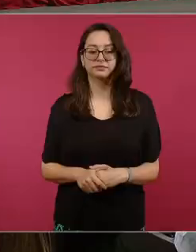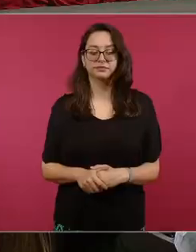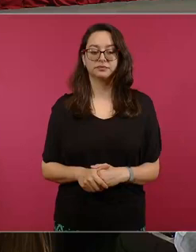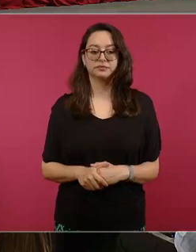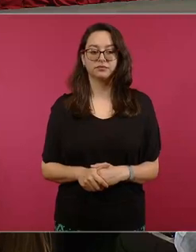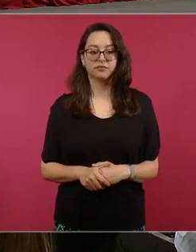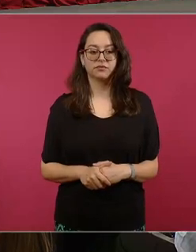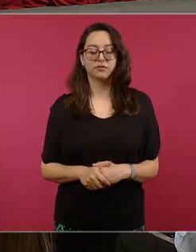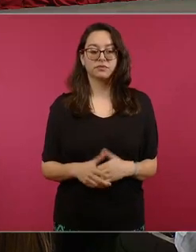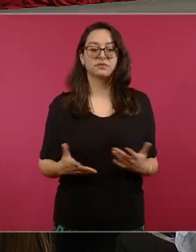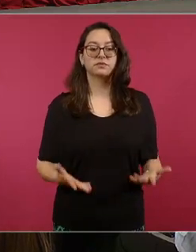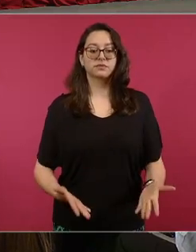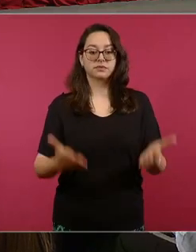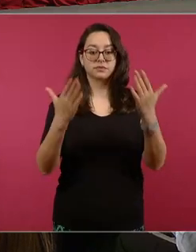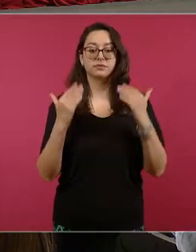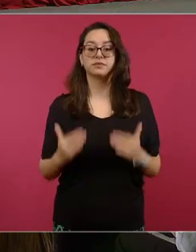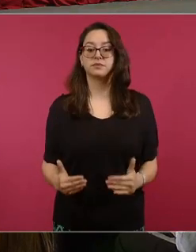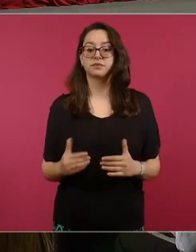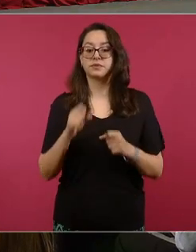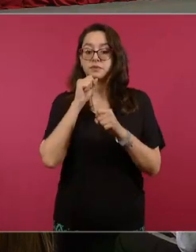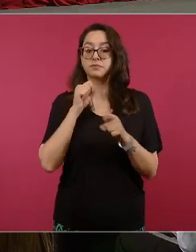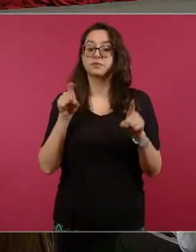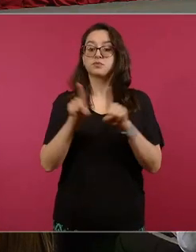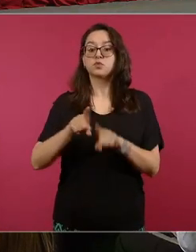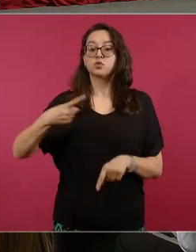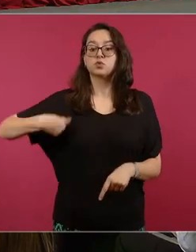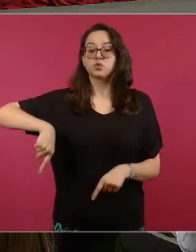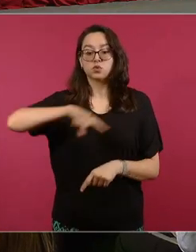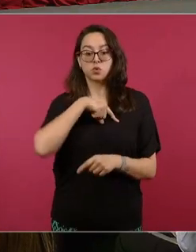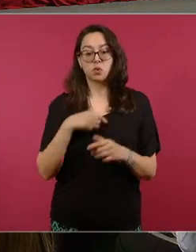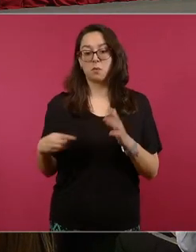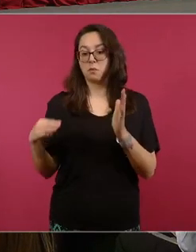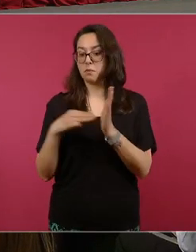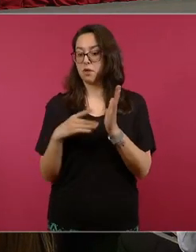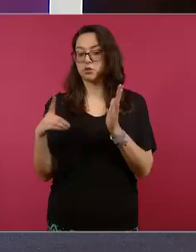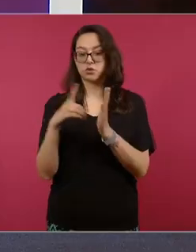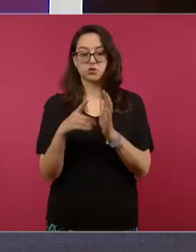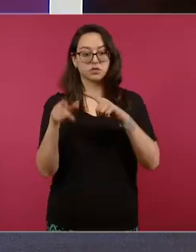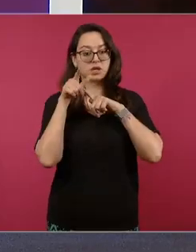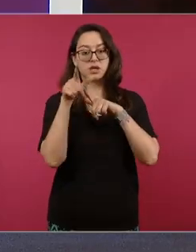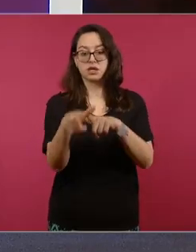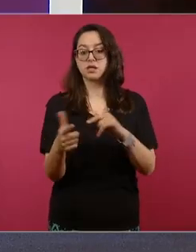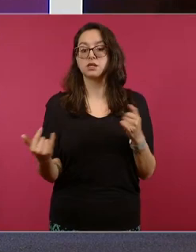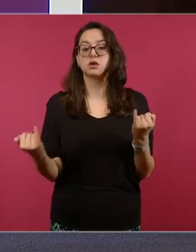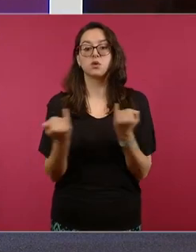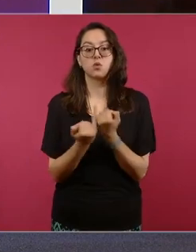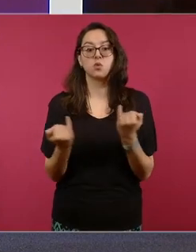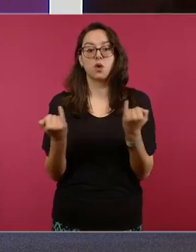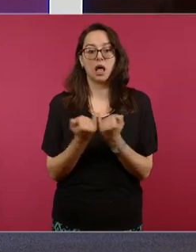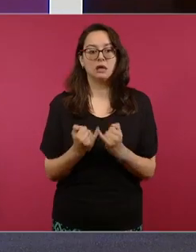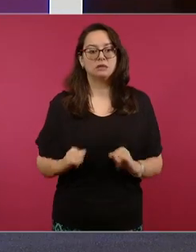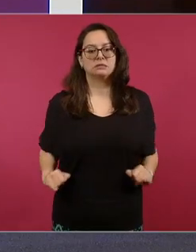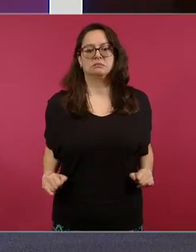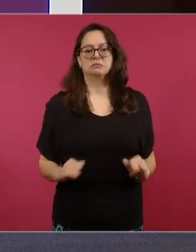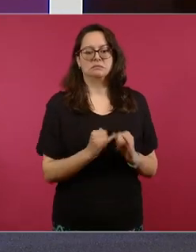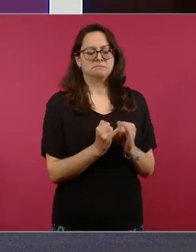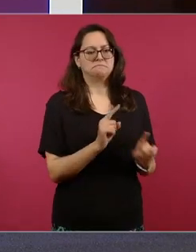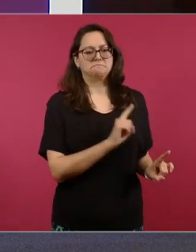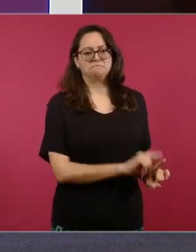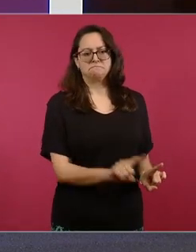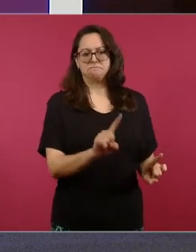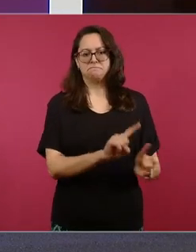ahora bien hemos continuado con esta metodología que tiene que ver con colaboración entre diferentes instituciones